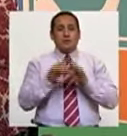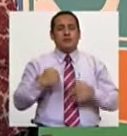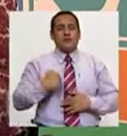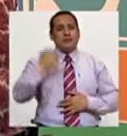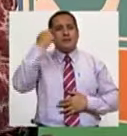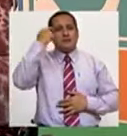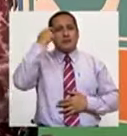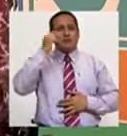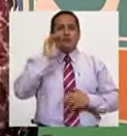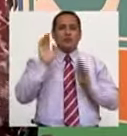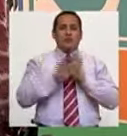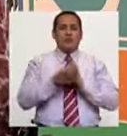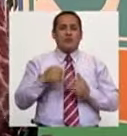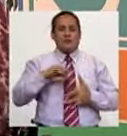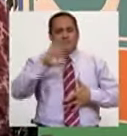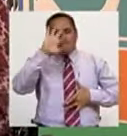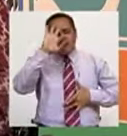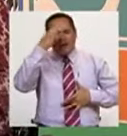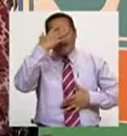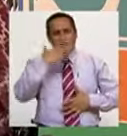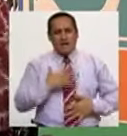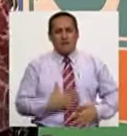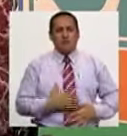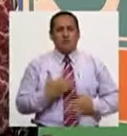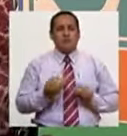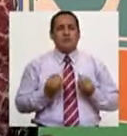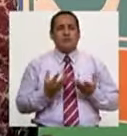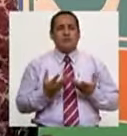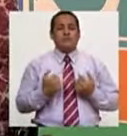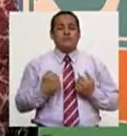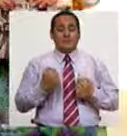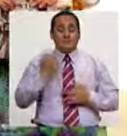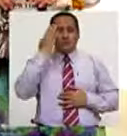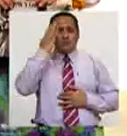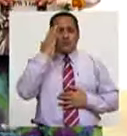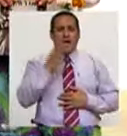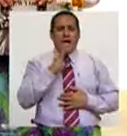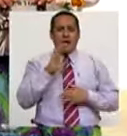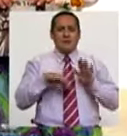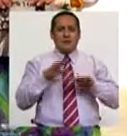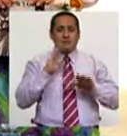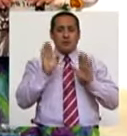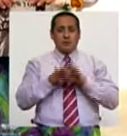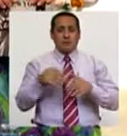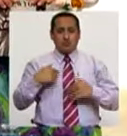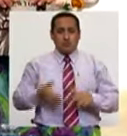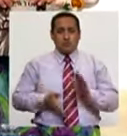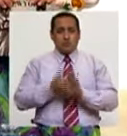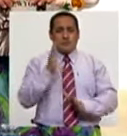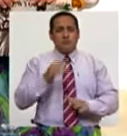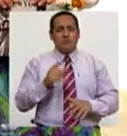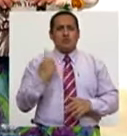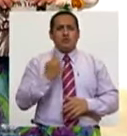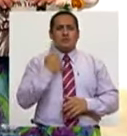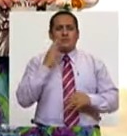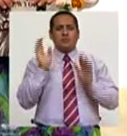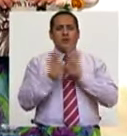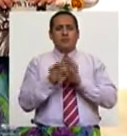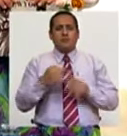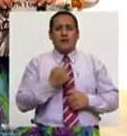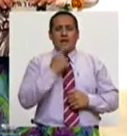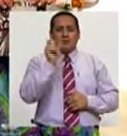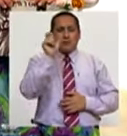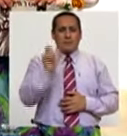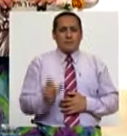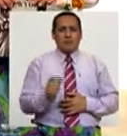pues, están pensando en la parte de la enfermedad solamente física, no? Y eso nos ha pasado varias veces, normalmente nosotros siempre llegamos, y no solamente es